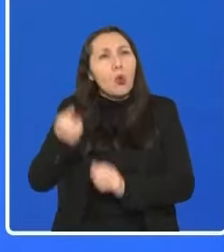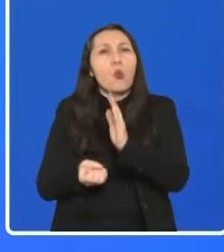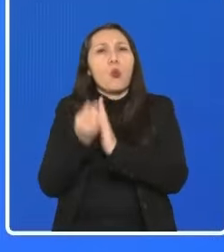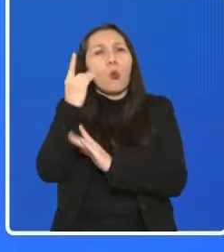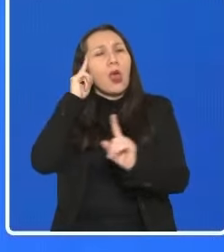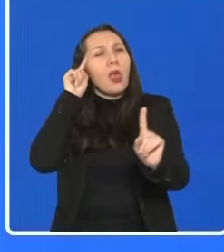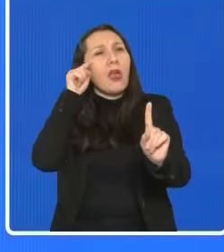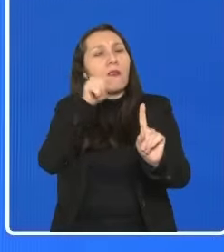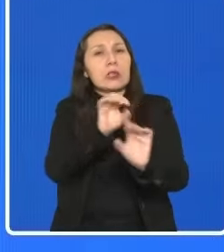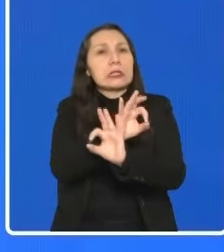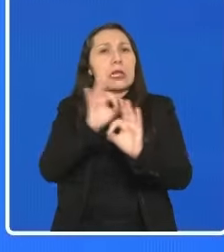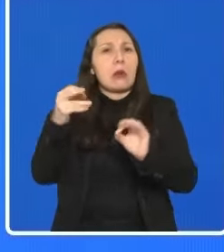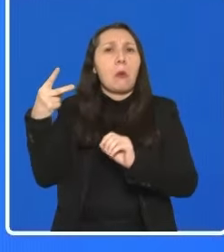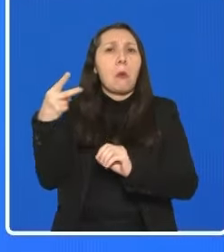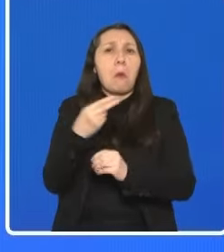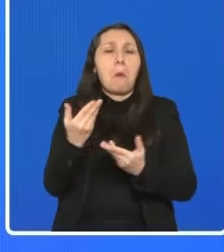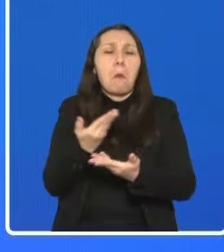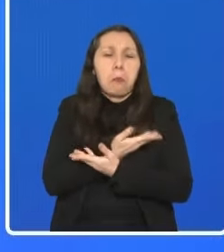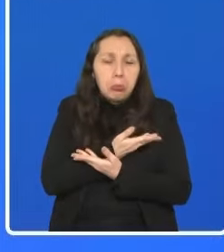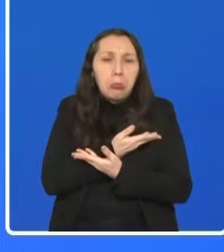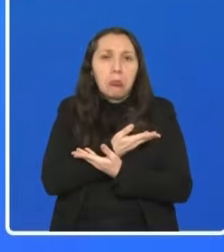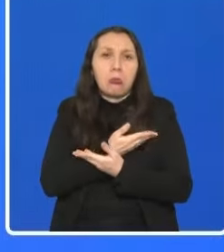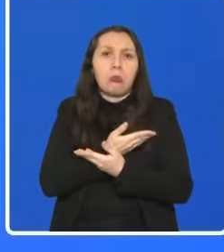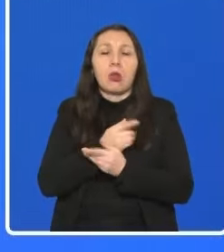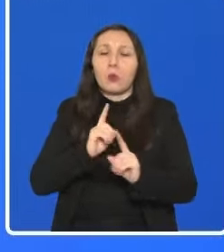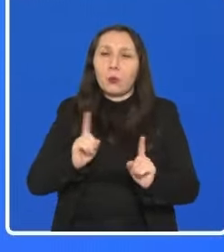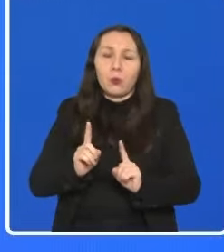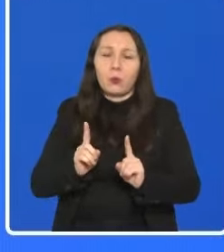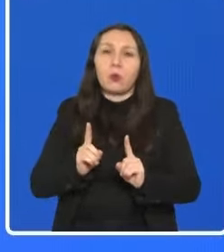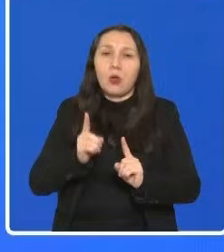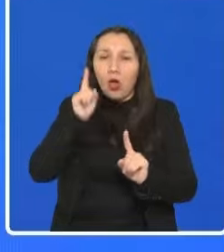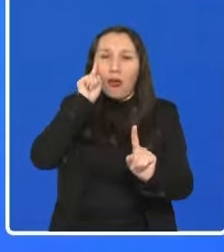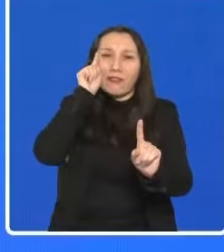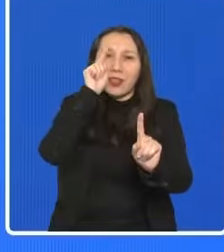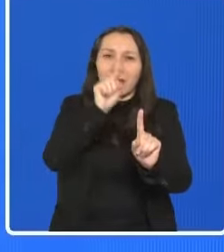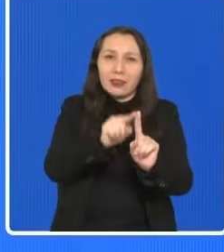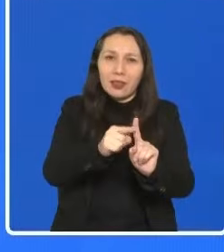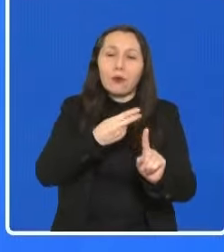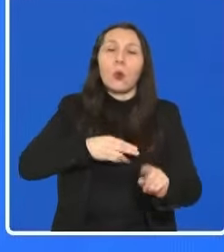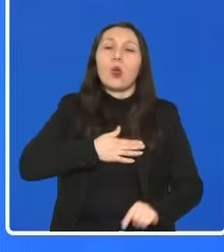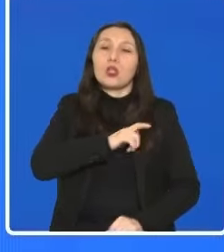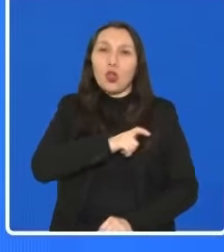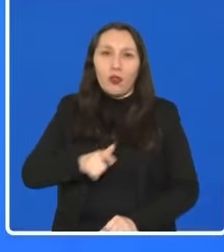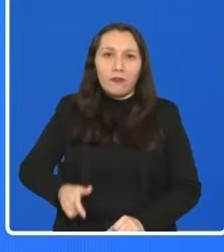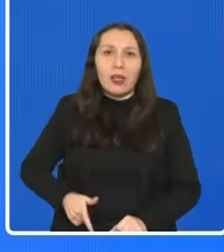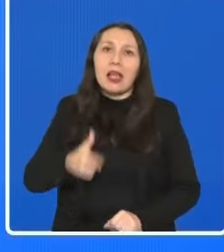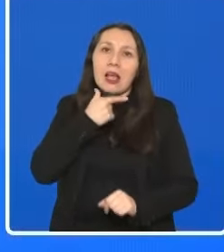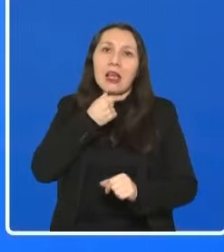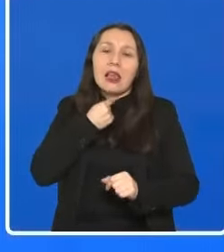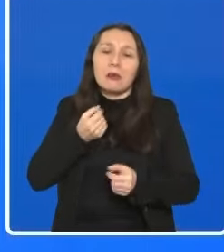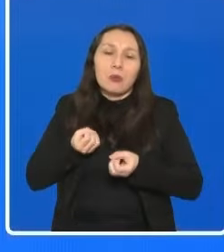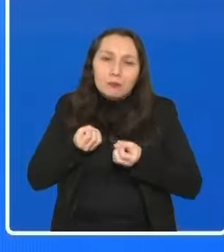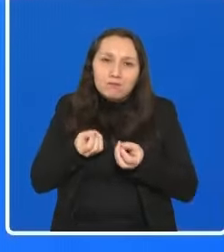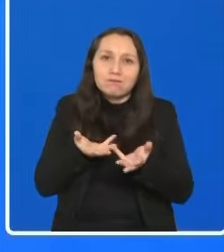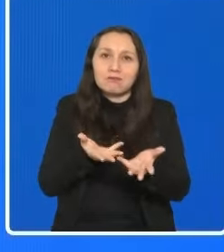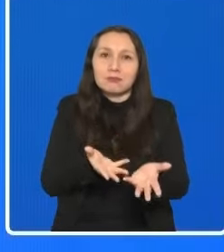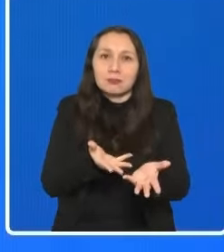horizontes, que nadie les corte las alas. Es el objetivo de nuestro Gobierno y lo que queremos transmitirles.